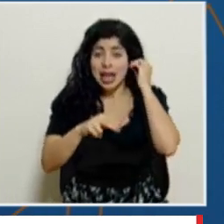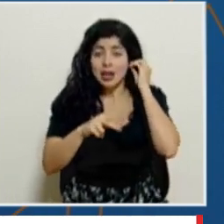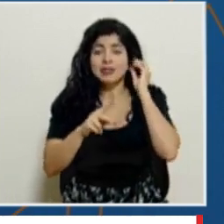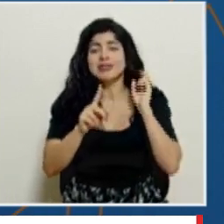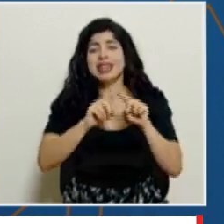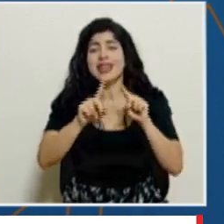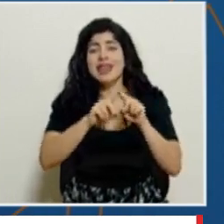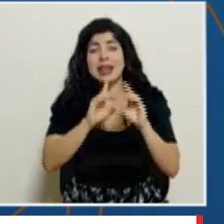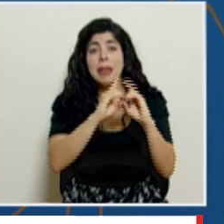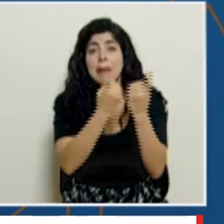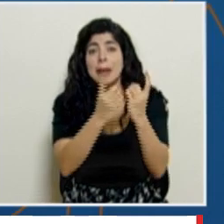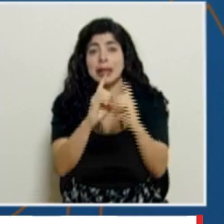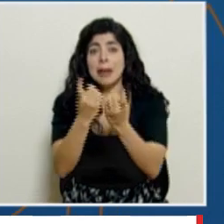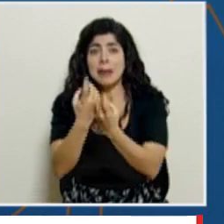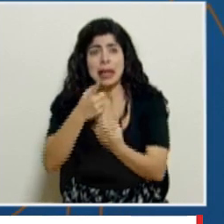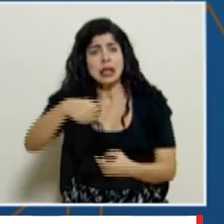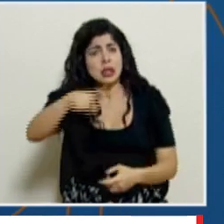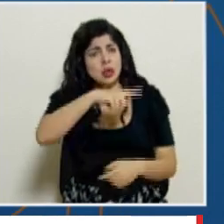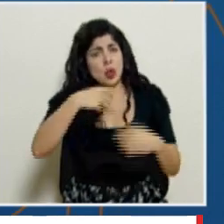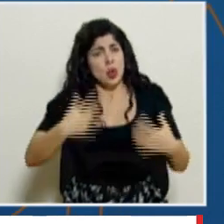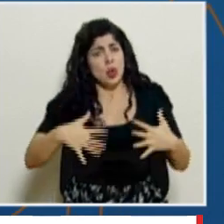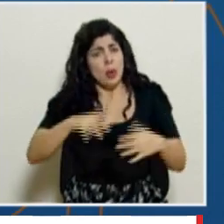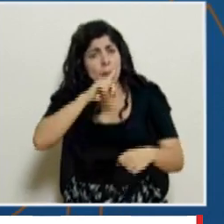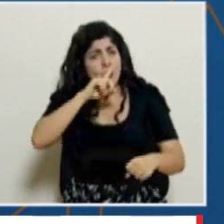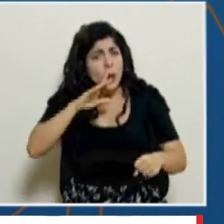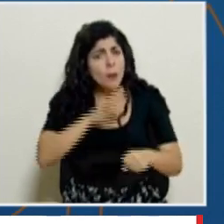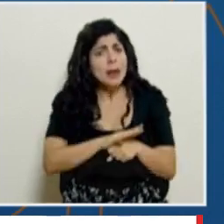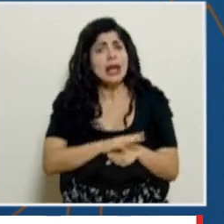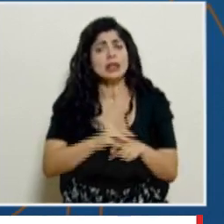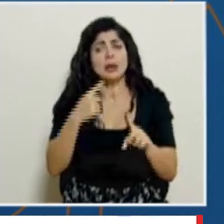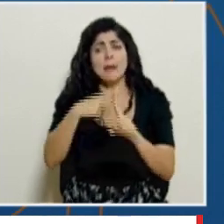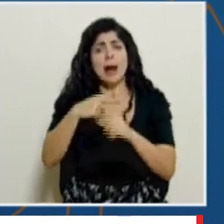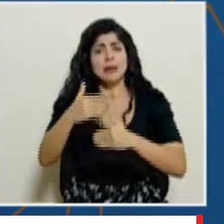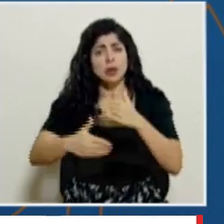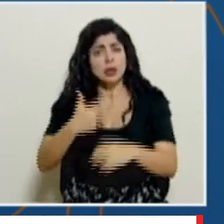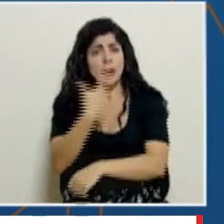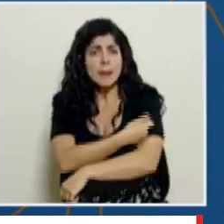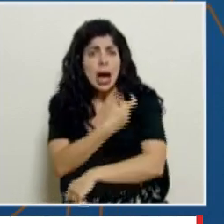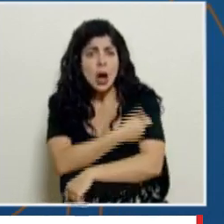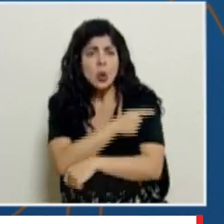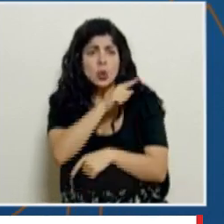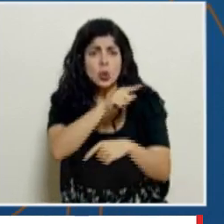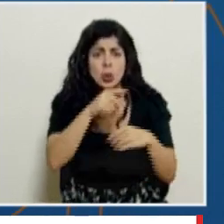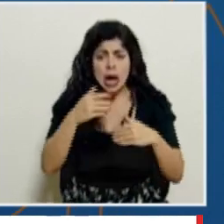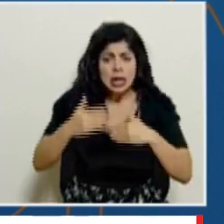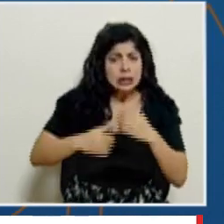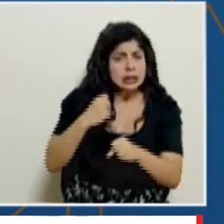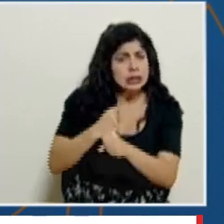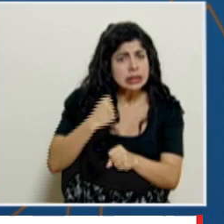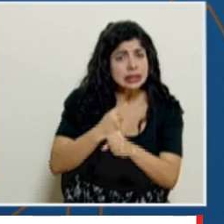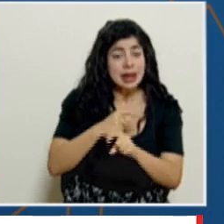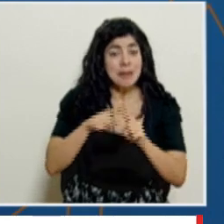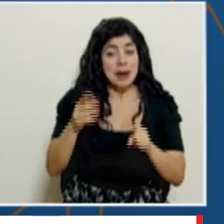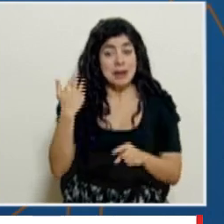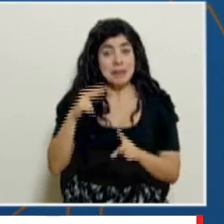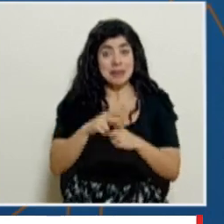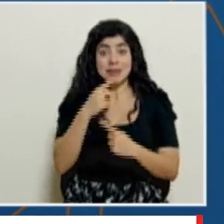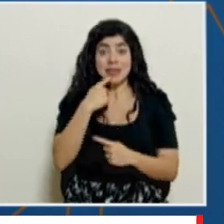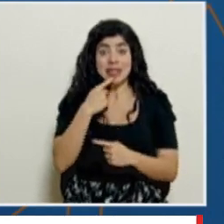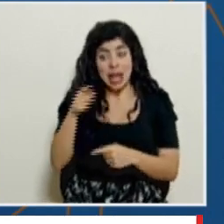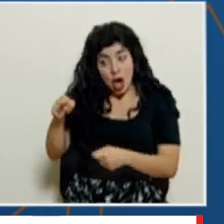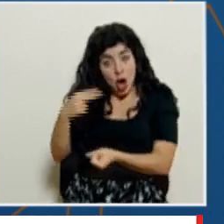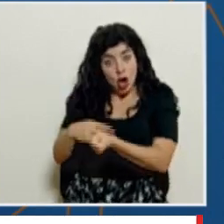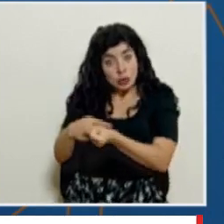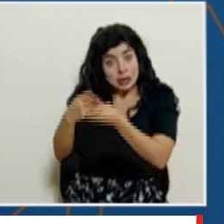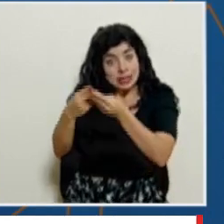una de las unidades están muy comprometidas y a esto se le suma el proceso de vacunación. Pero como les dije inicialmente, esto no se gana en los